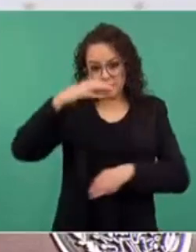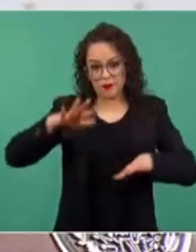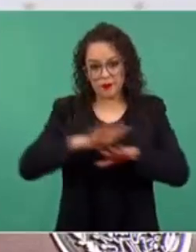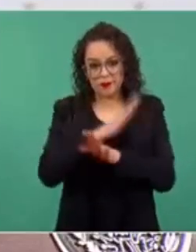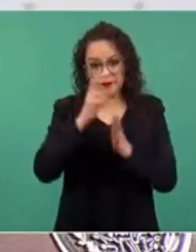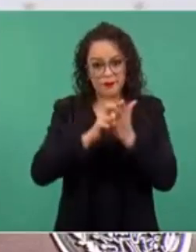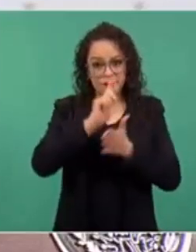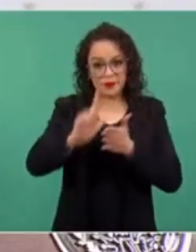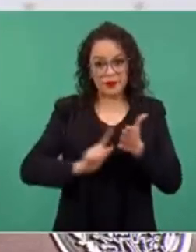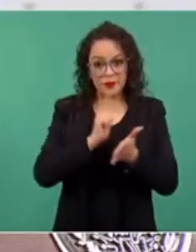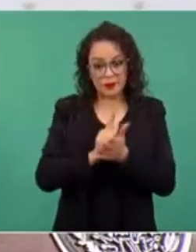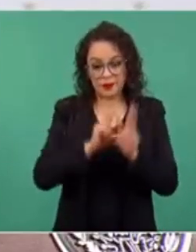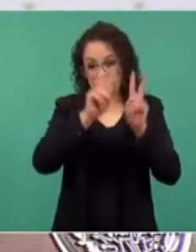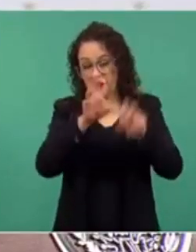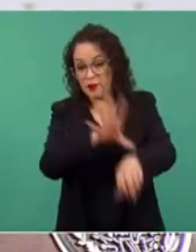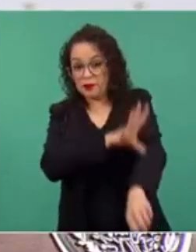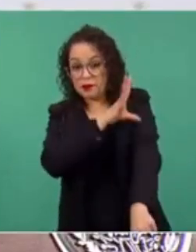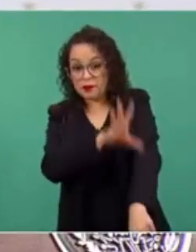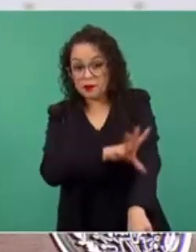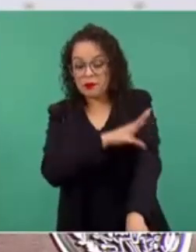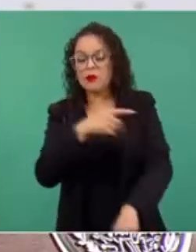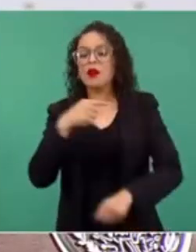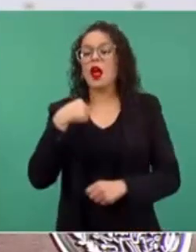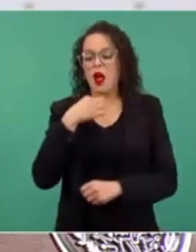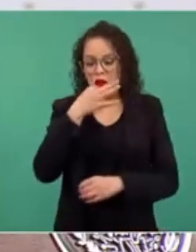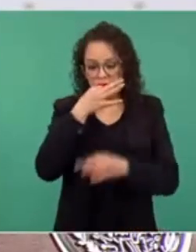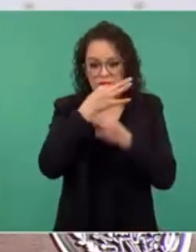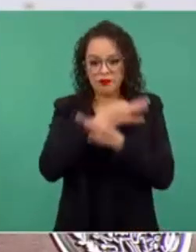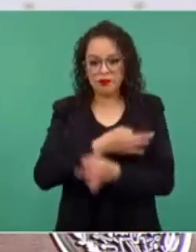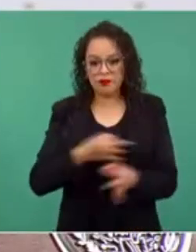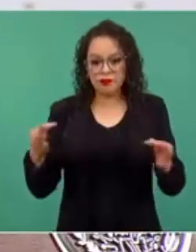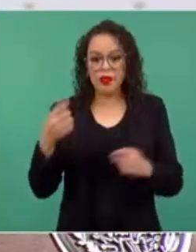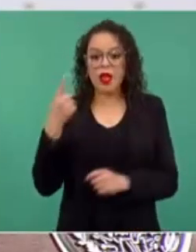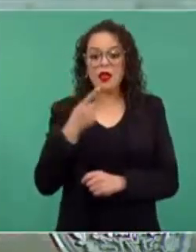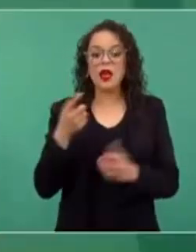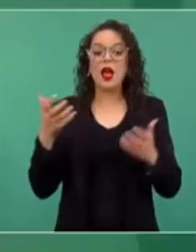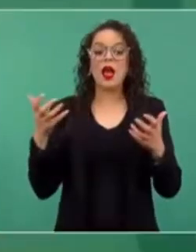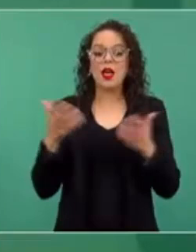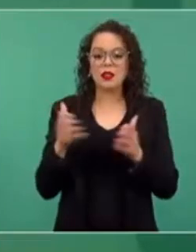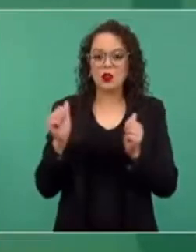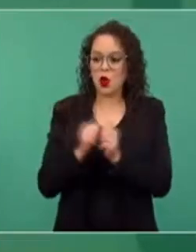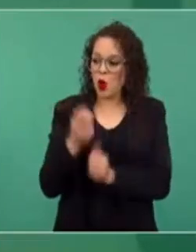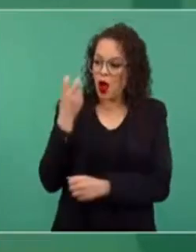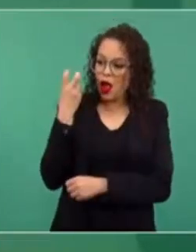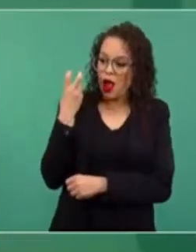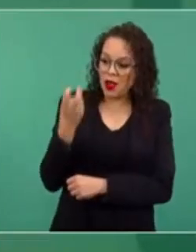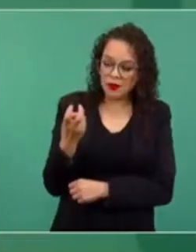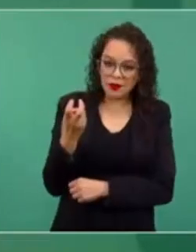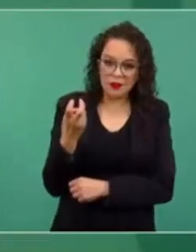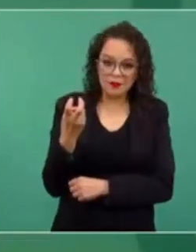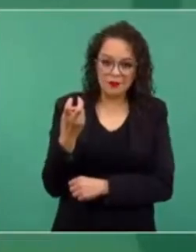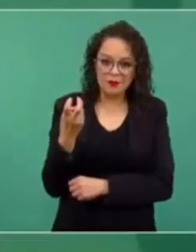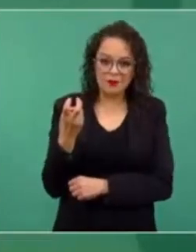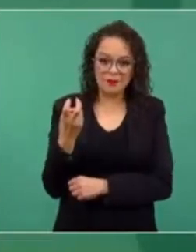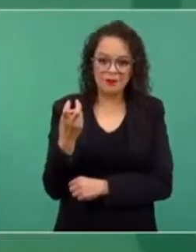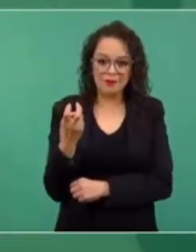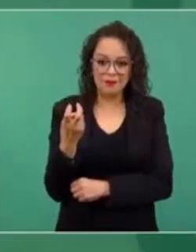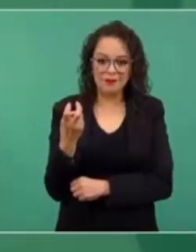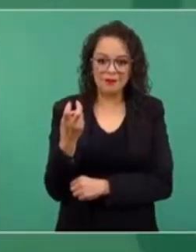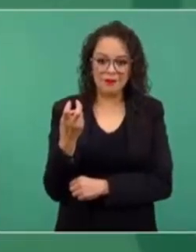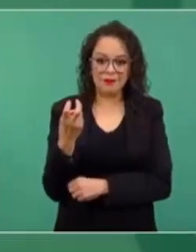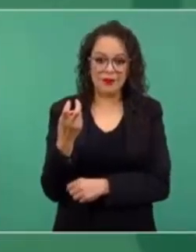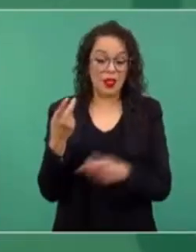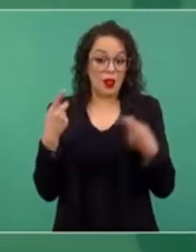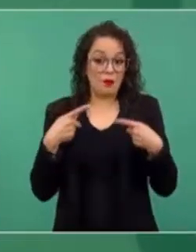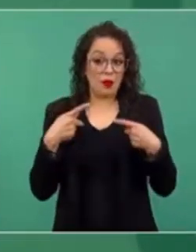lo que hicieron con la llamada reforma energética, que la gente no